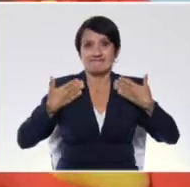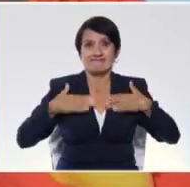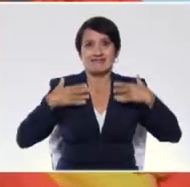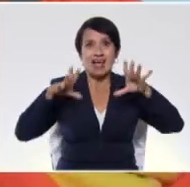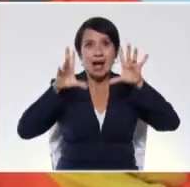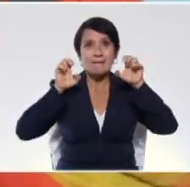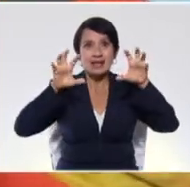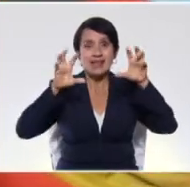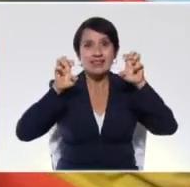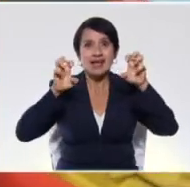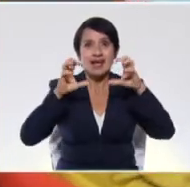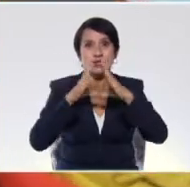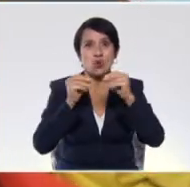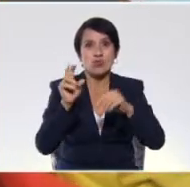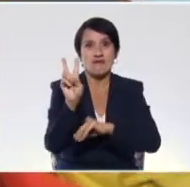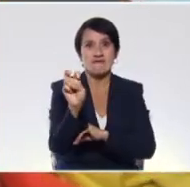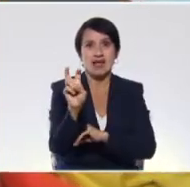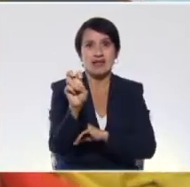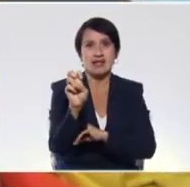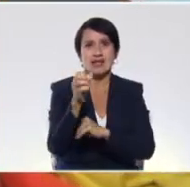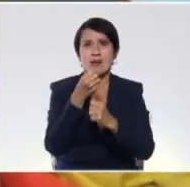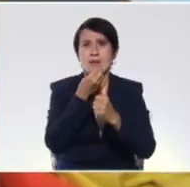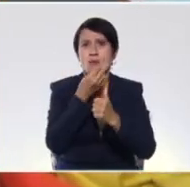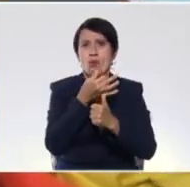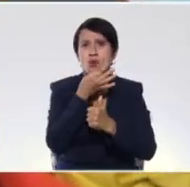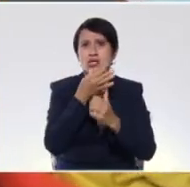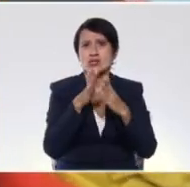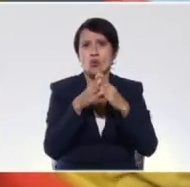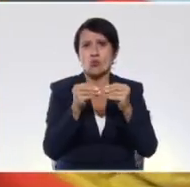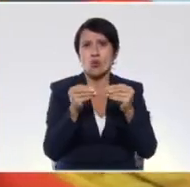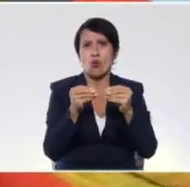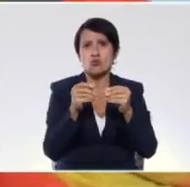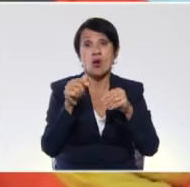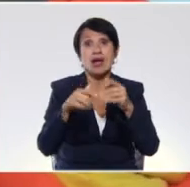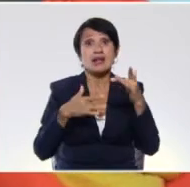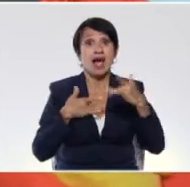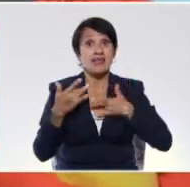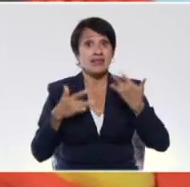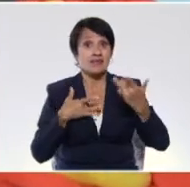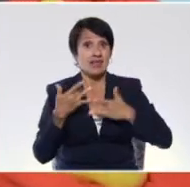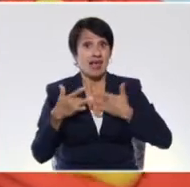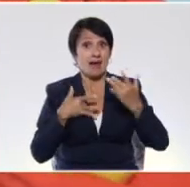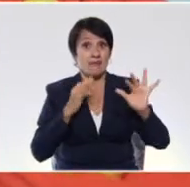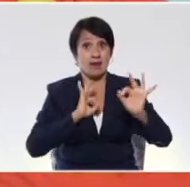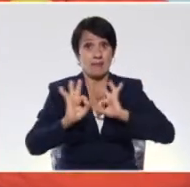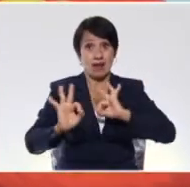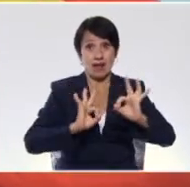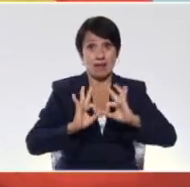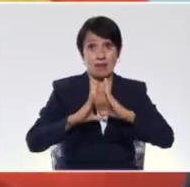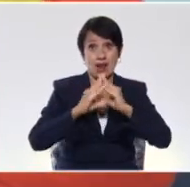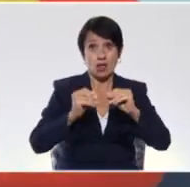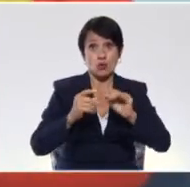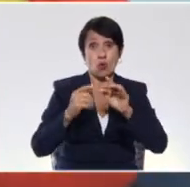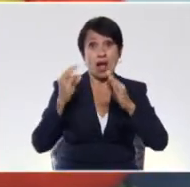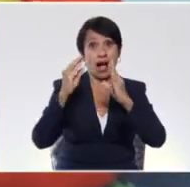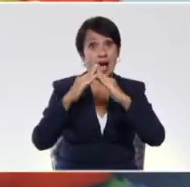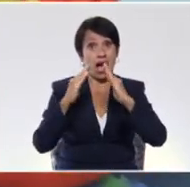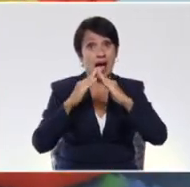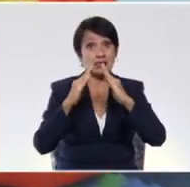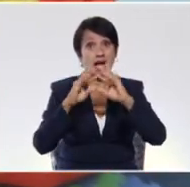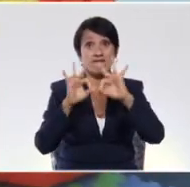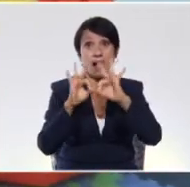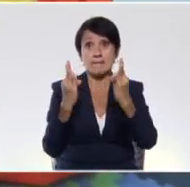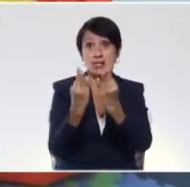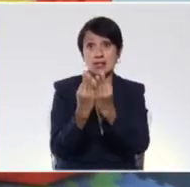aprender. Este Viernes es tan bonito. Y por eso nosotros tenemos unas actividades preparadas para todos allá en casa, en la